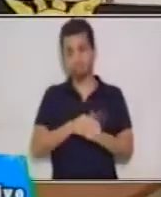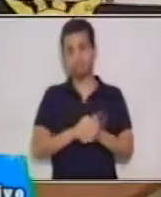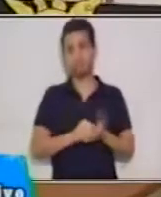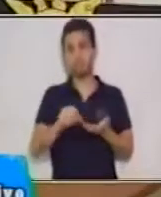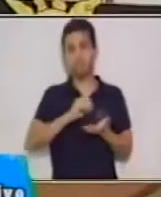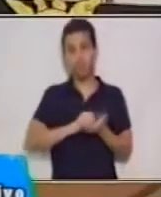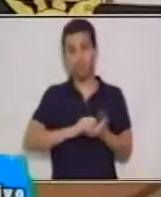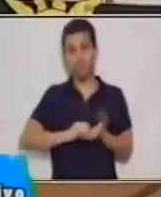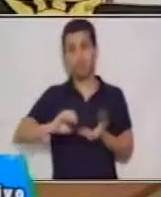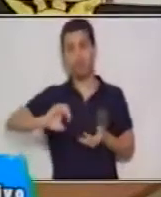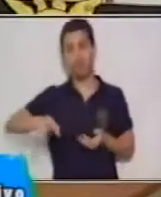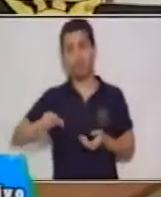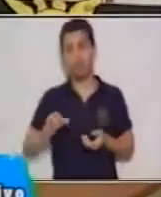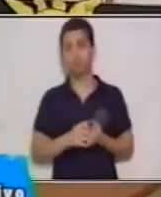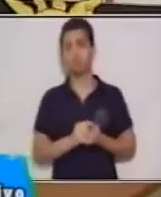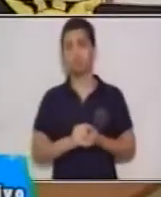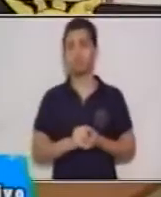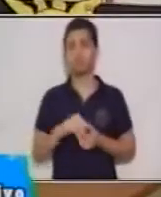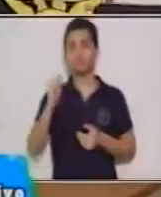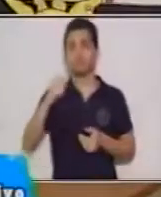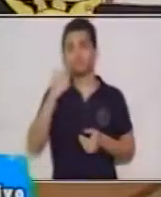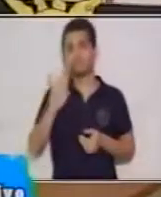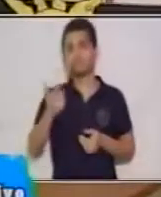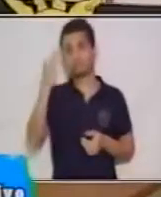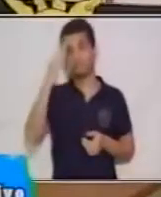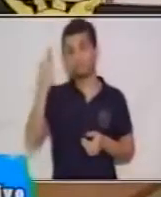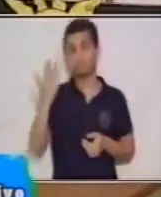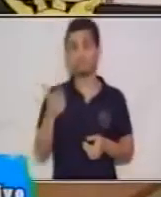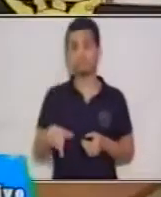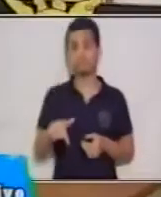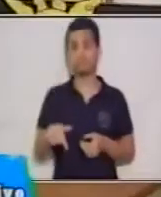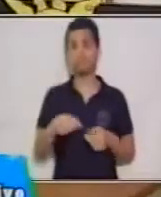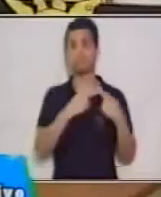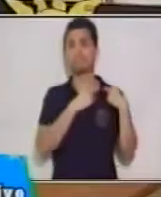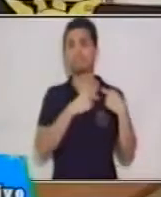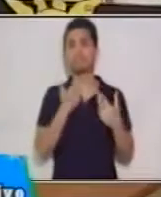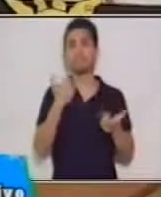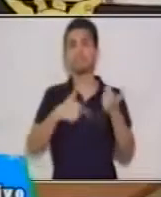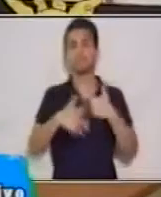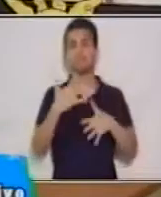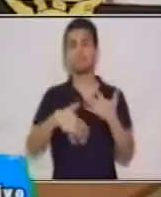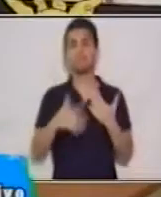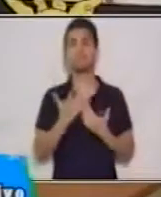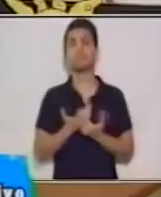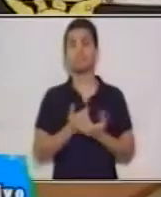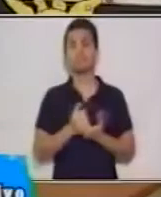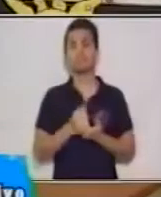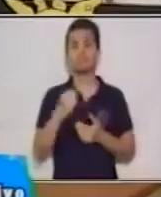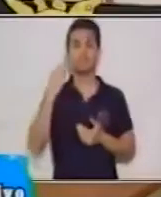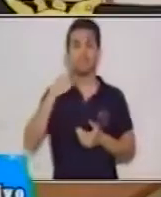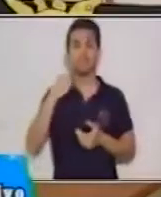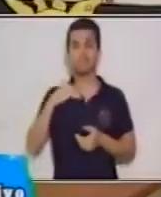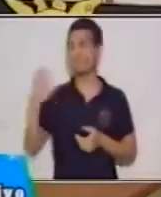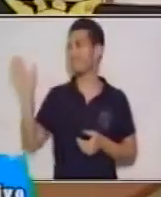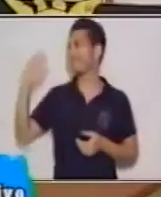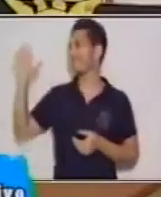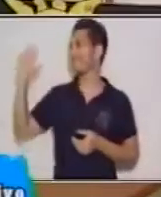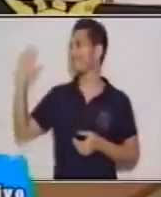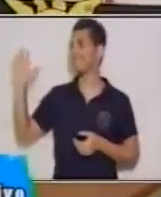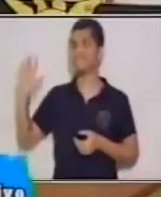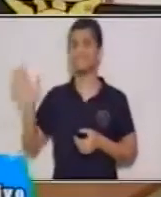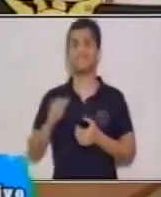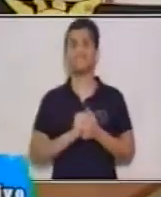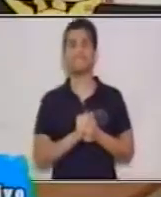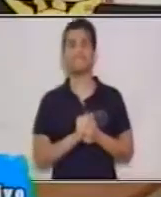jabón. Y vamos a darle un saludo al encargado de lenguas el día de hoy, que es Mauricio. Hola, Mauricio.